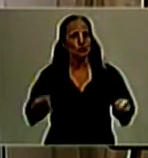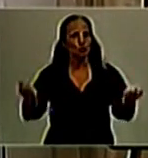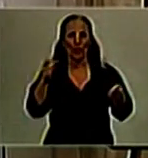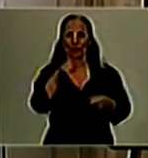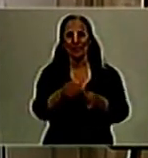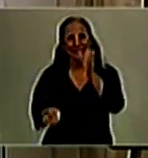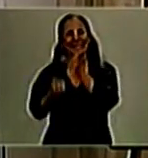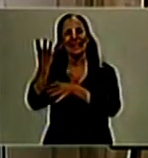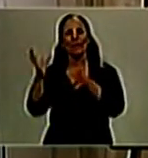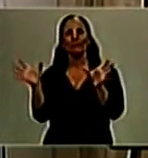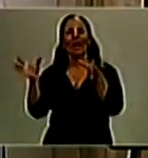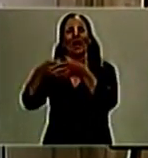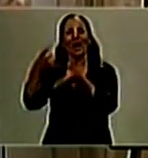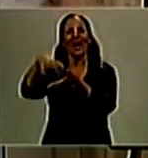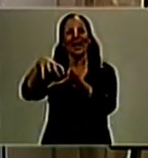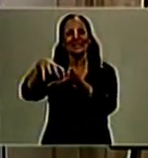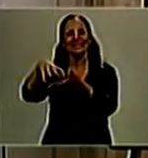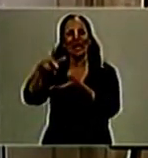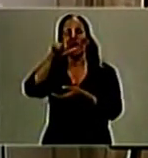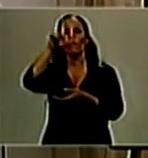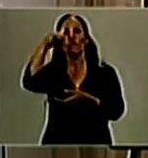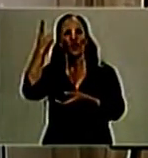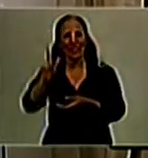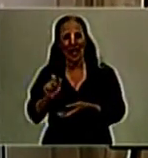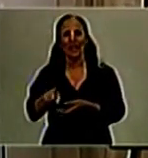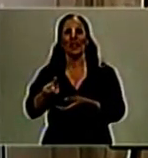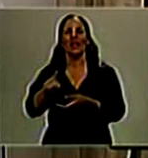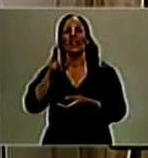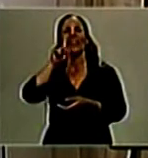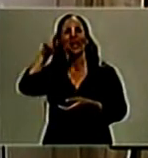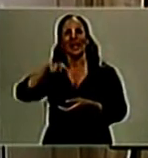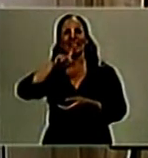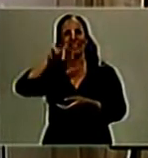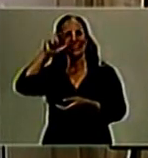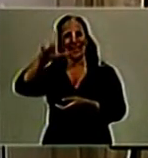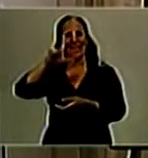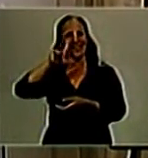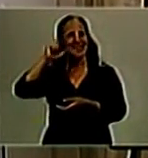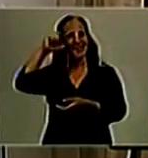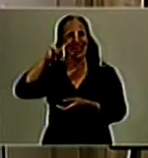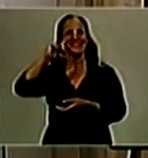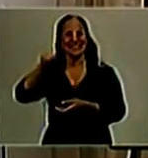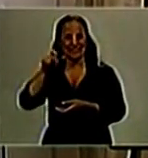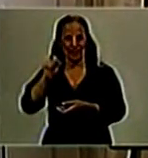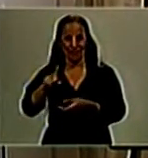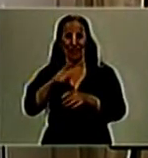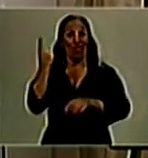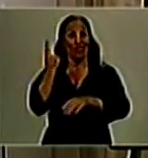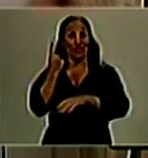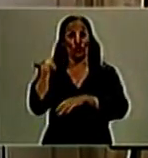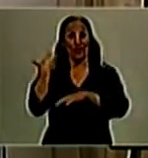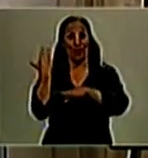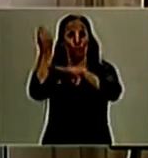Federal de Inteligencia, cuya conducción estará a cargo de un director general y de un subdirector